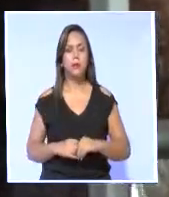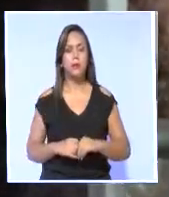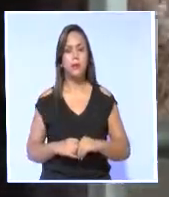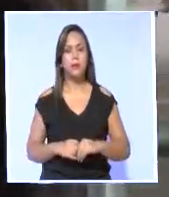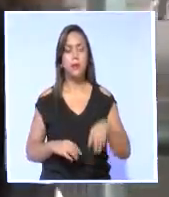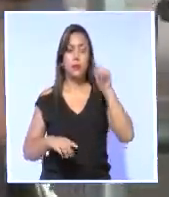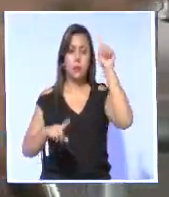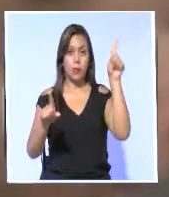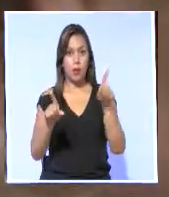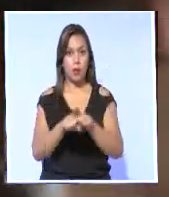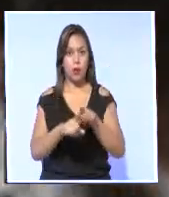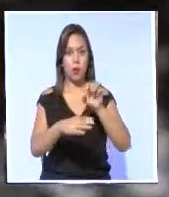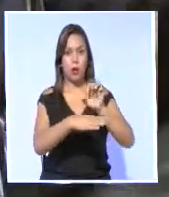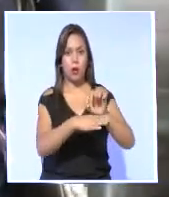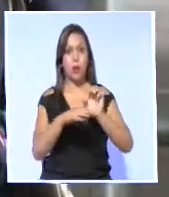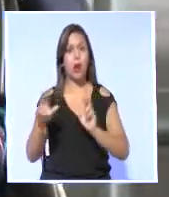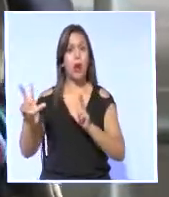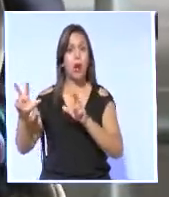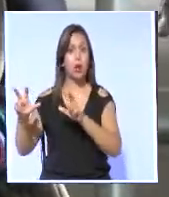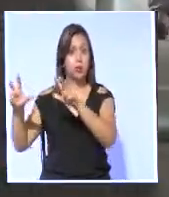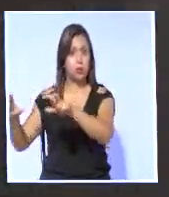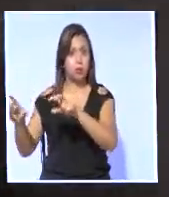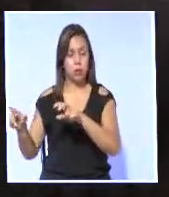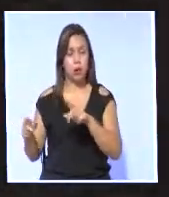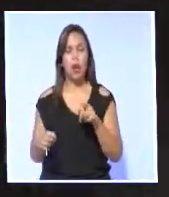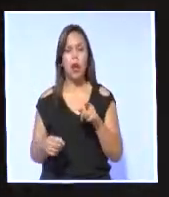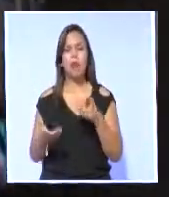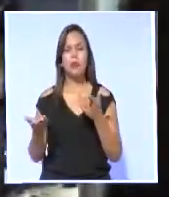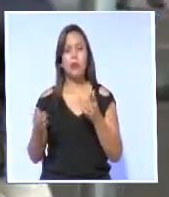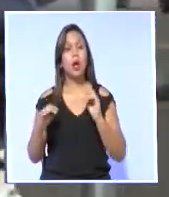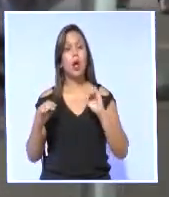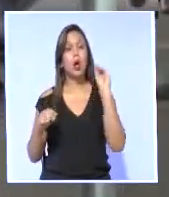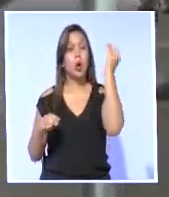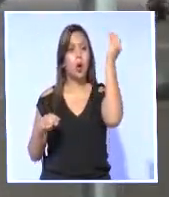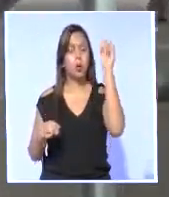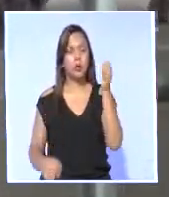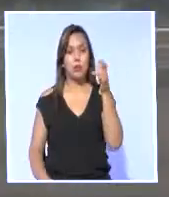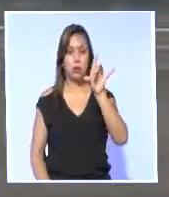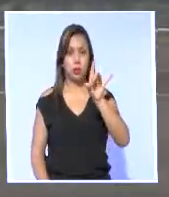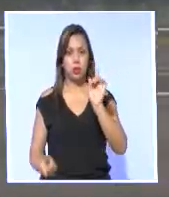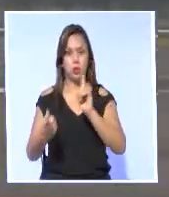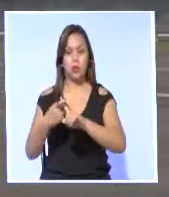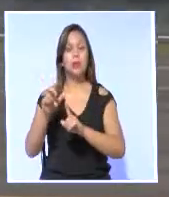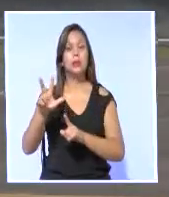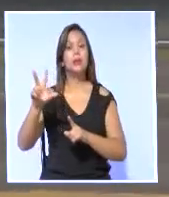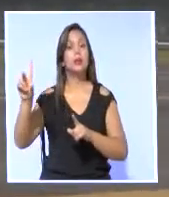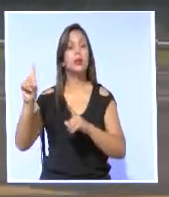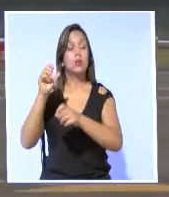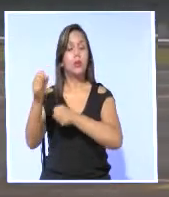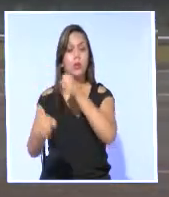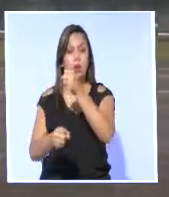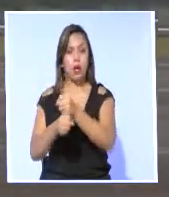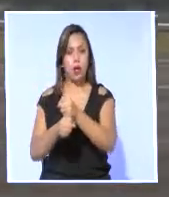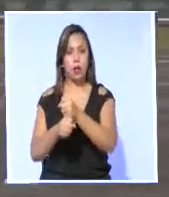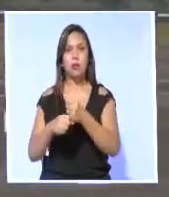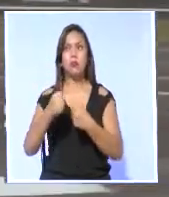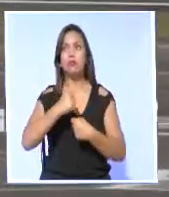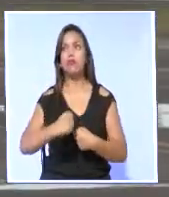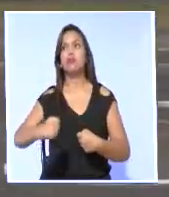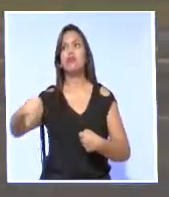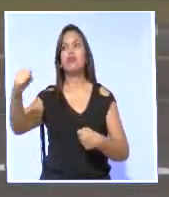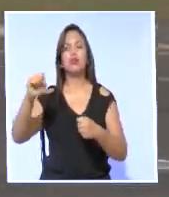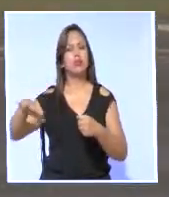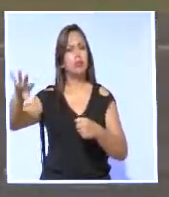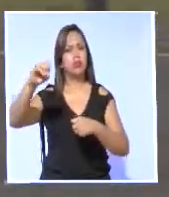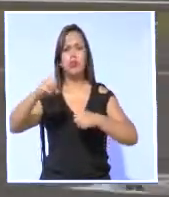El acuerdo entre Ecuador y Australia que busca que los jóvenes entre 18 y 31 años puedan viajar hacia el continente insular por